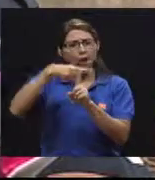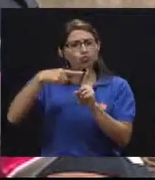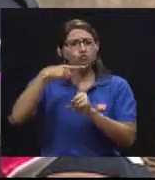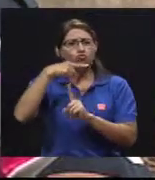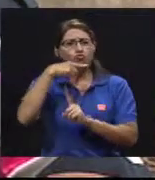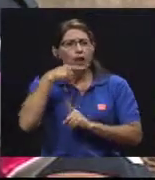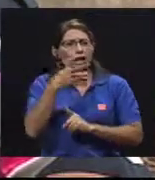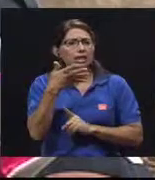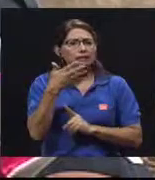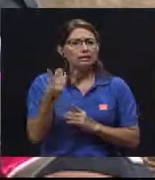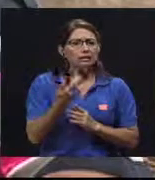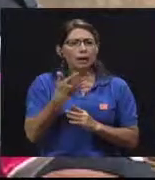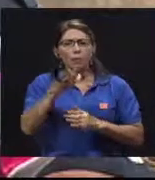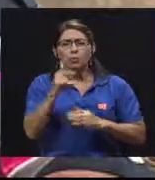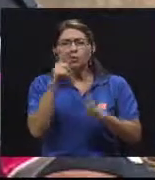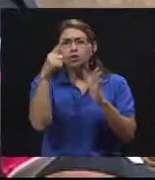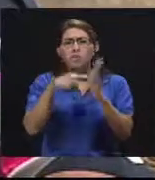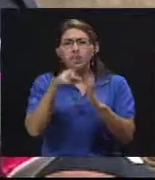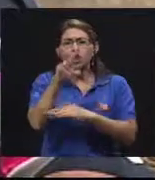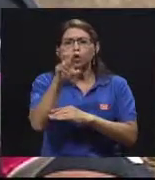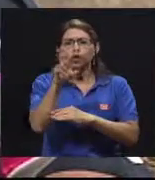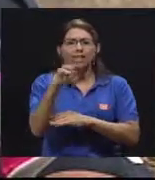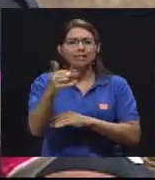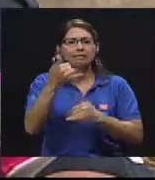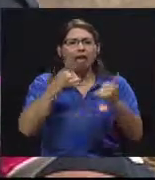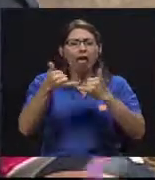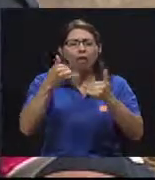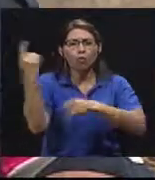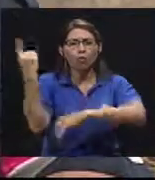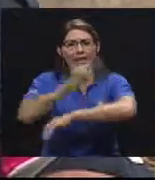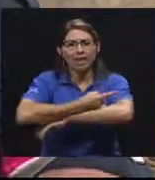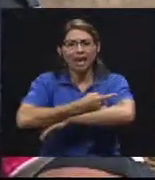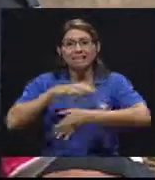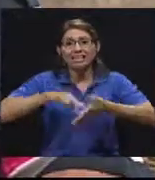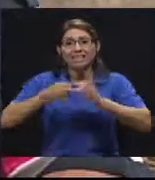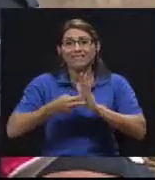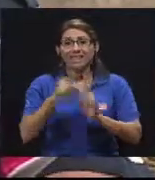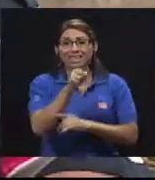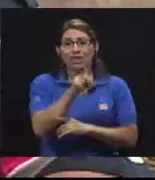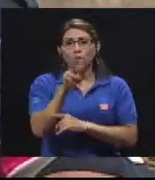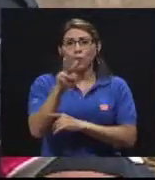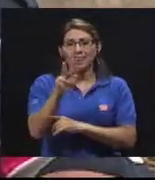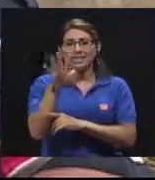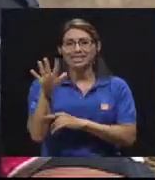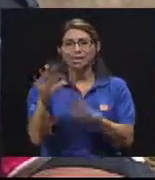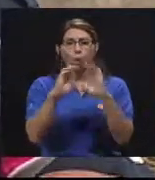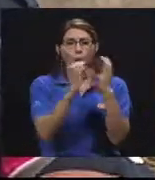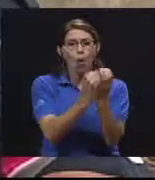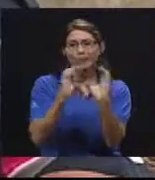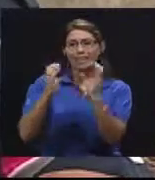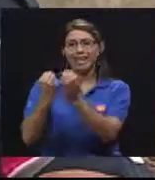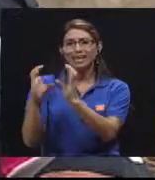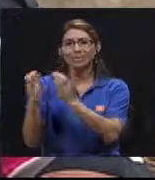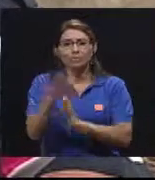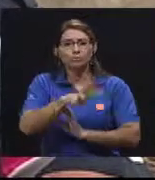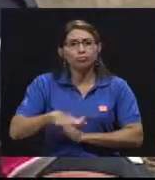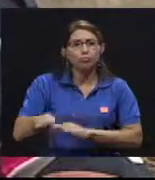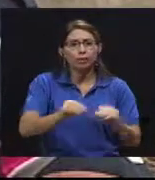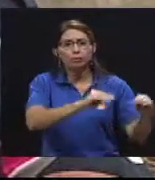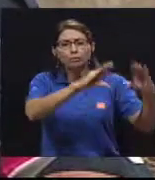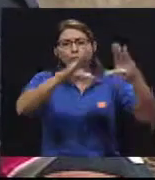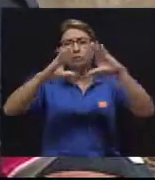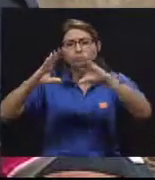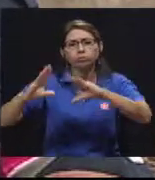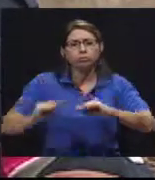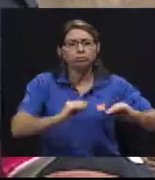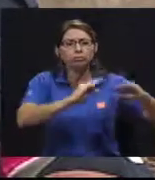Roja recibe cerca de unos 1.200 casos por día. Estamos hablando de son 125 comités, están 24 o